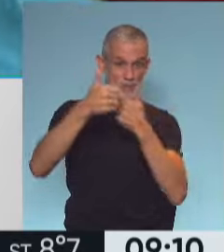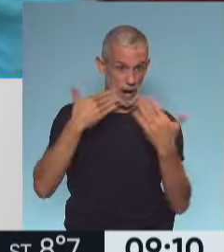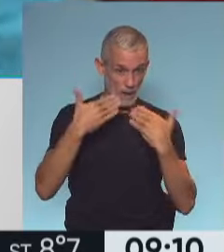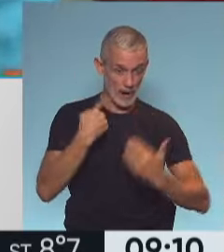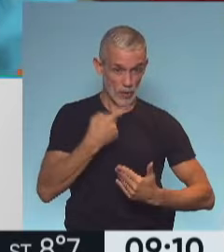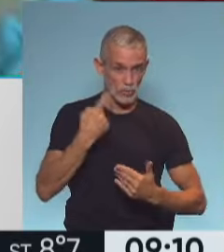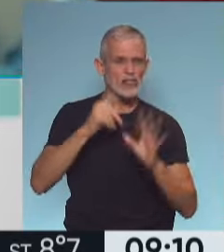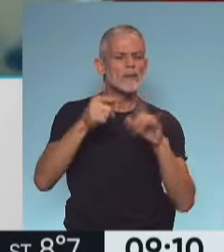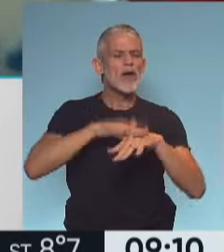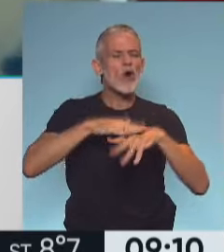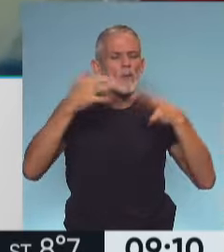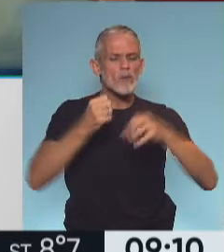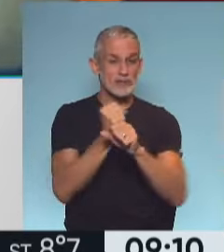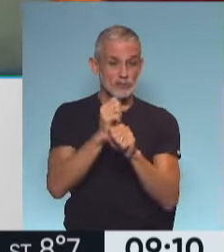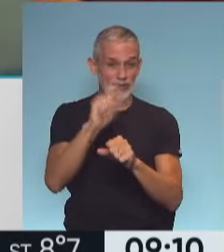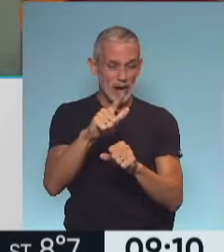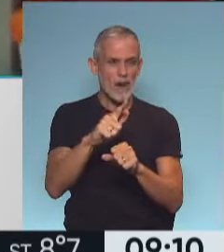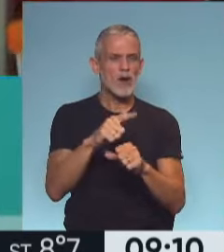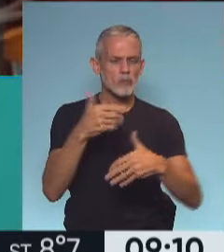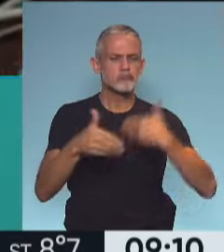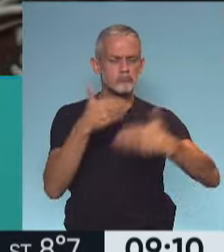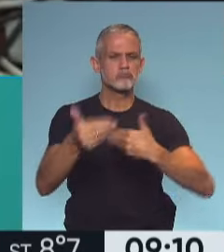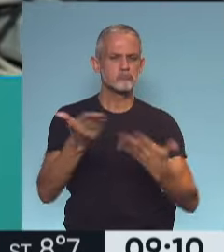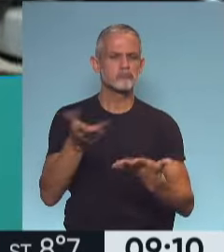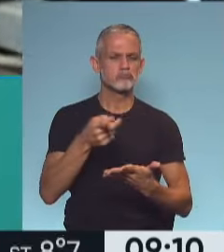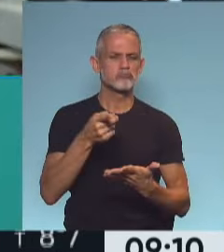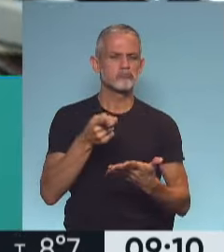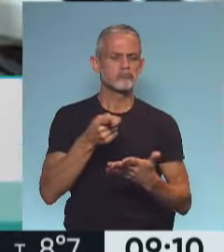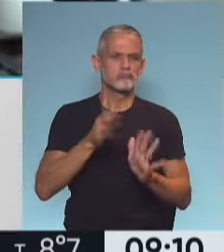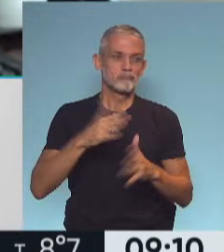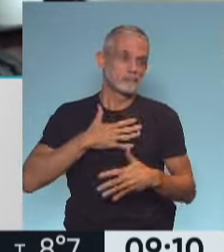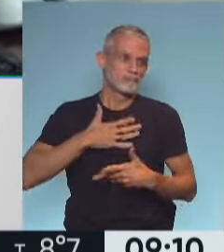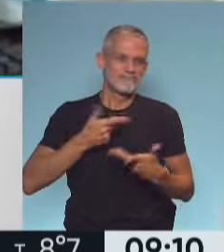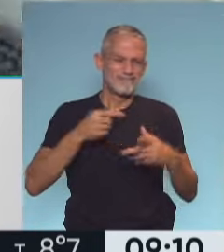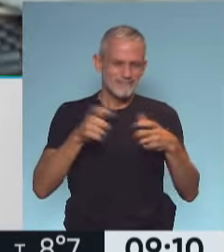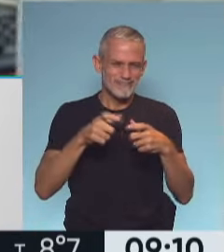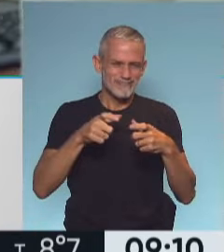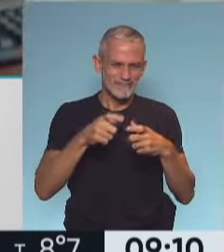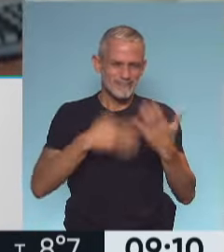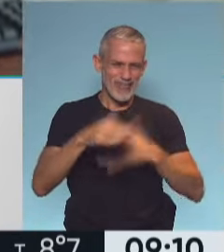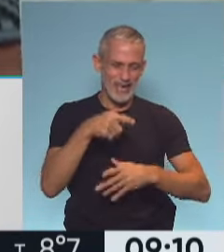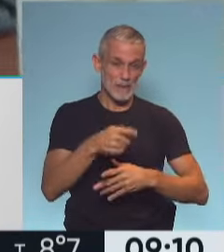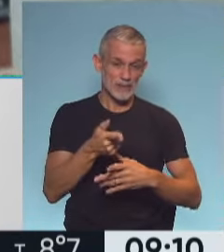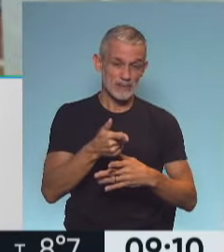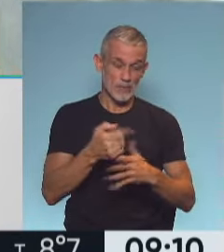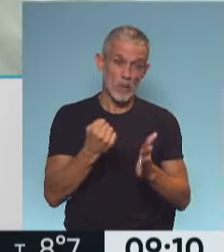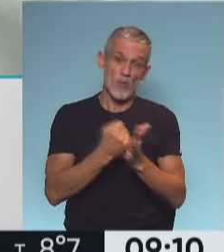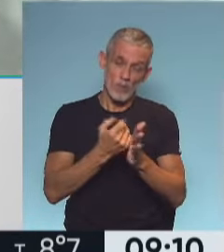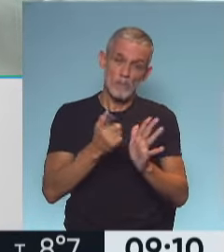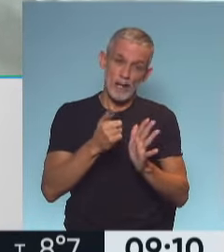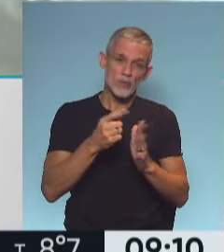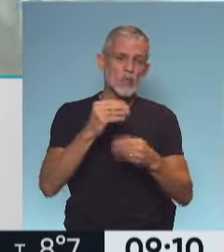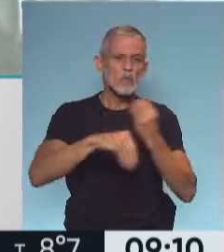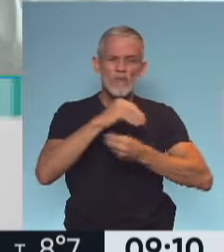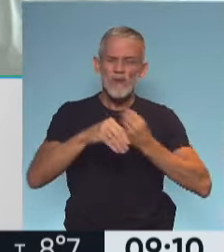por tu compromiso y el trabajo que has tomado como propio y como causa. Porque realmente es un impacto que muchas